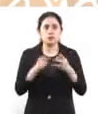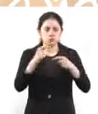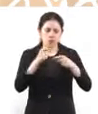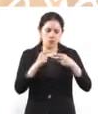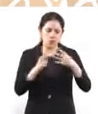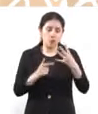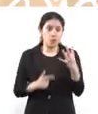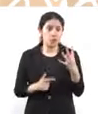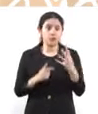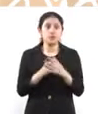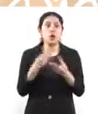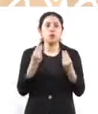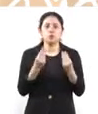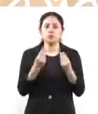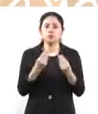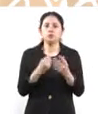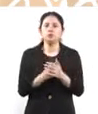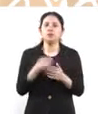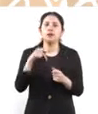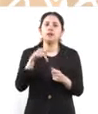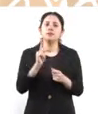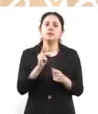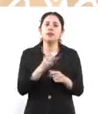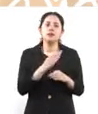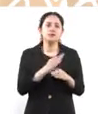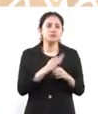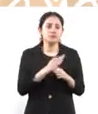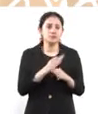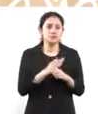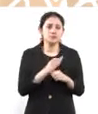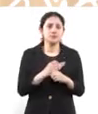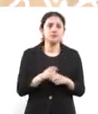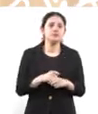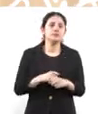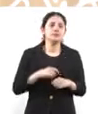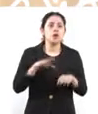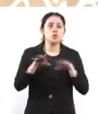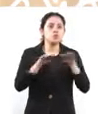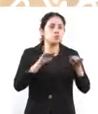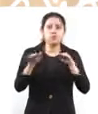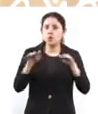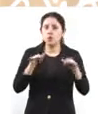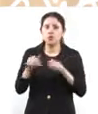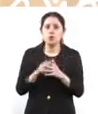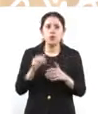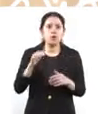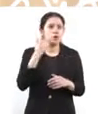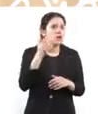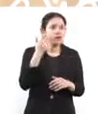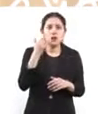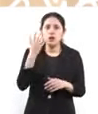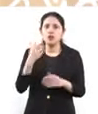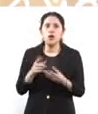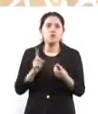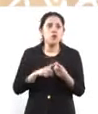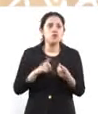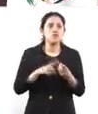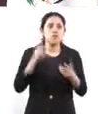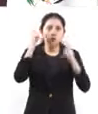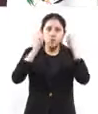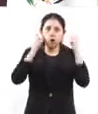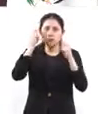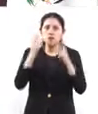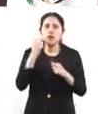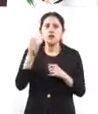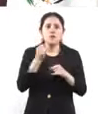atendiendo finalmente una demanda que era muy importante para los turistas, porque un turista quiere estar informado,